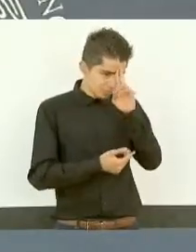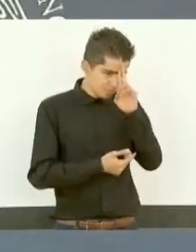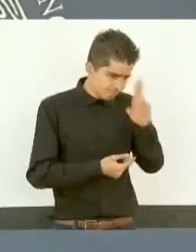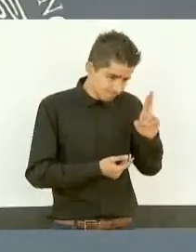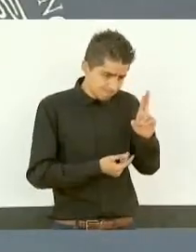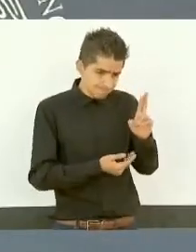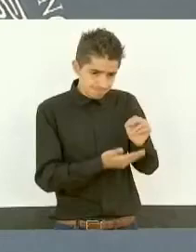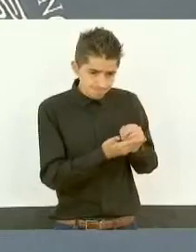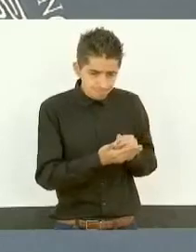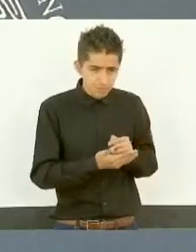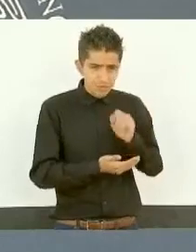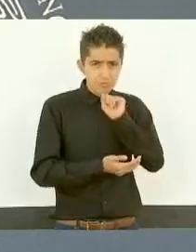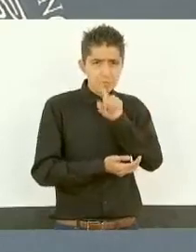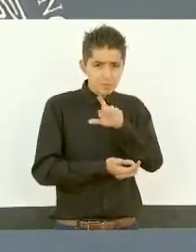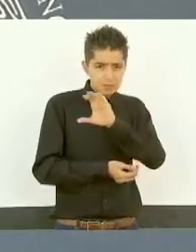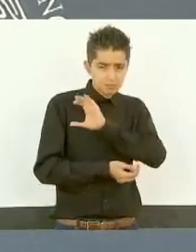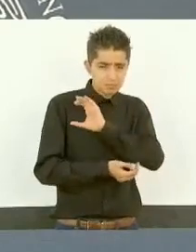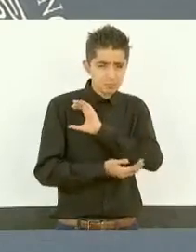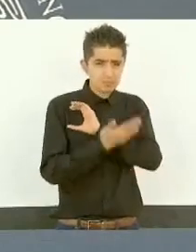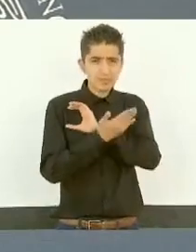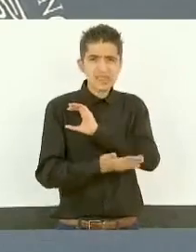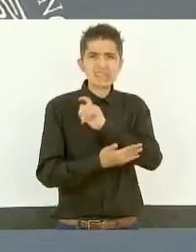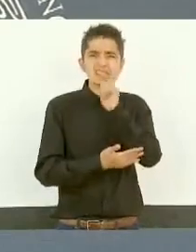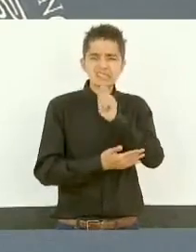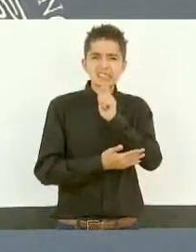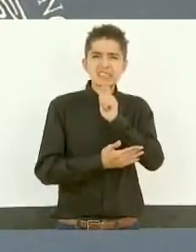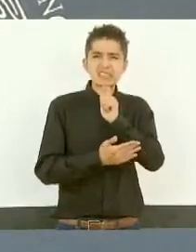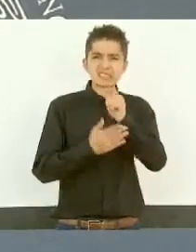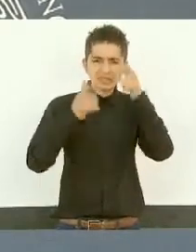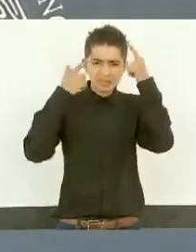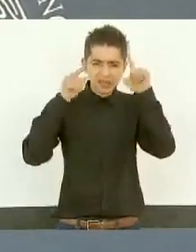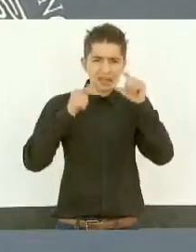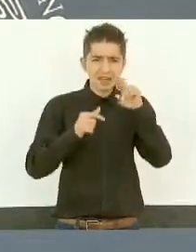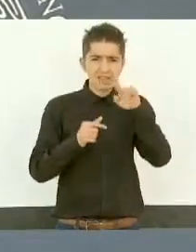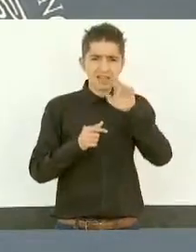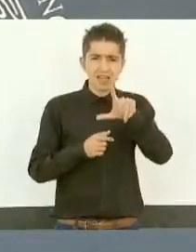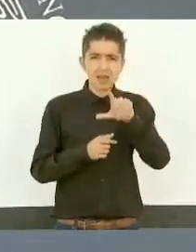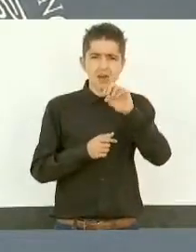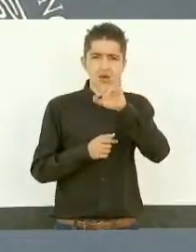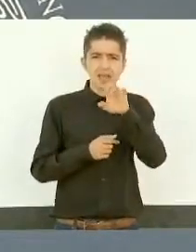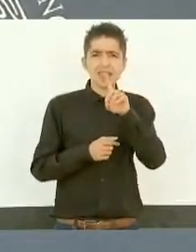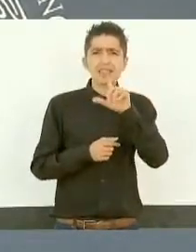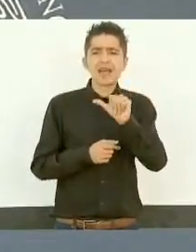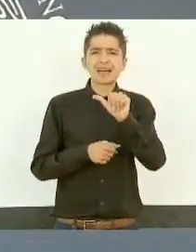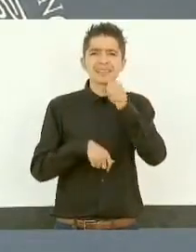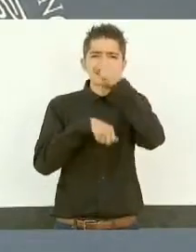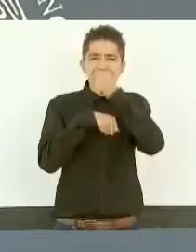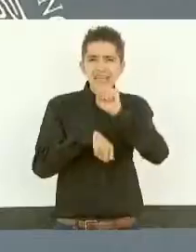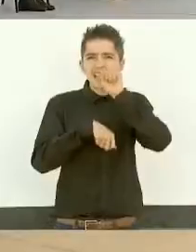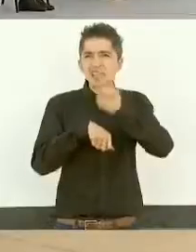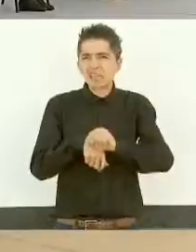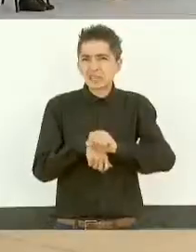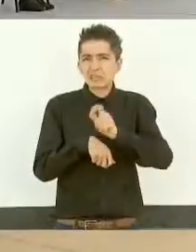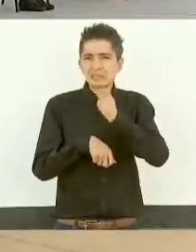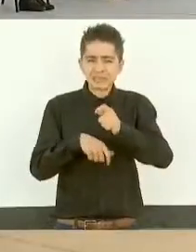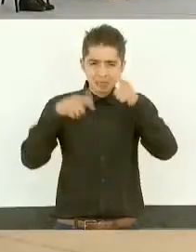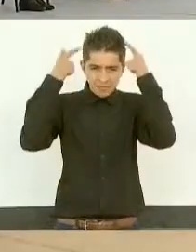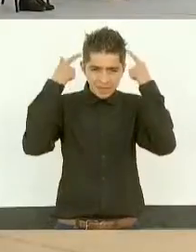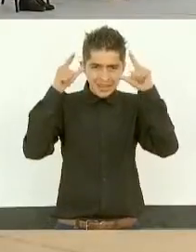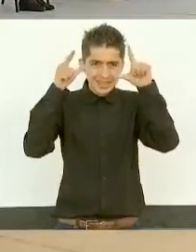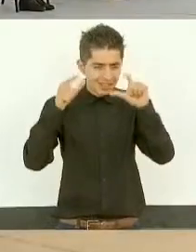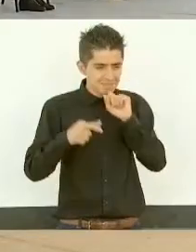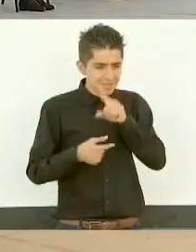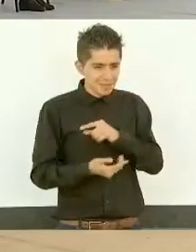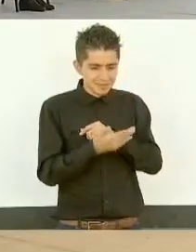aprecio al señor Almirante José Rafael Ojeda, secretario de Marina,